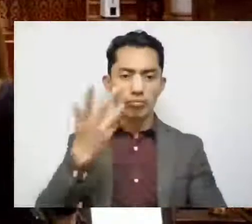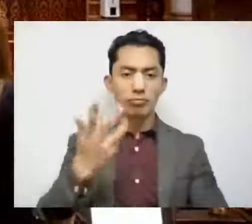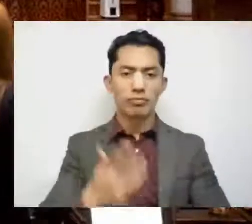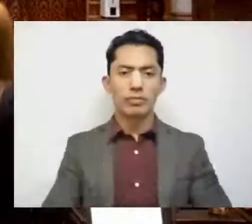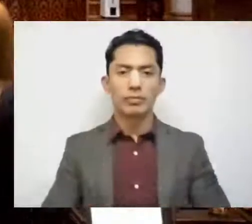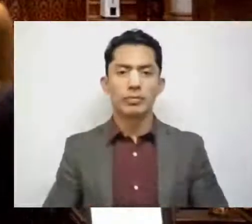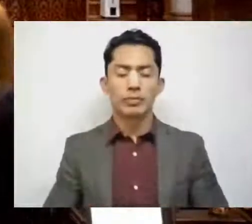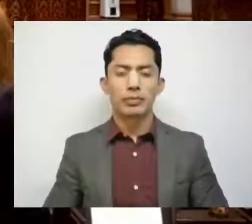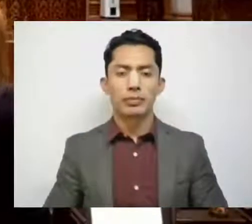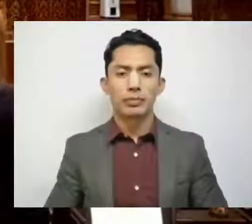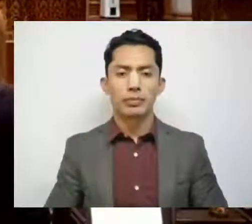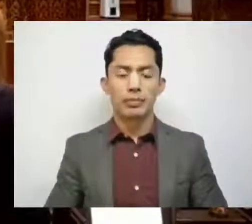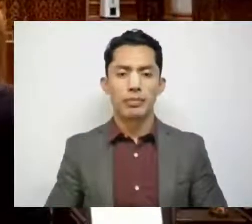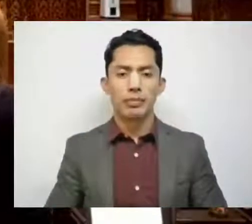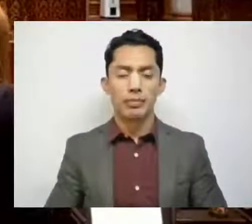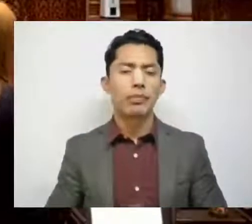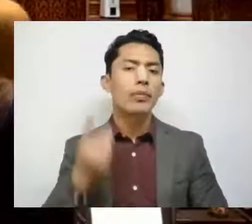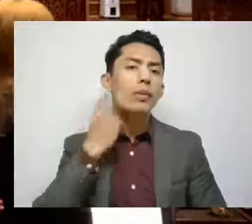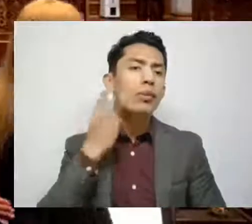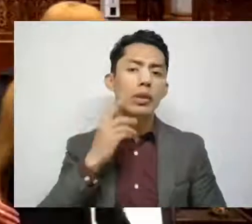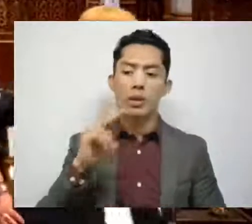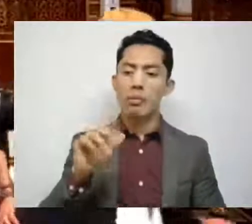Sí, diputada Paula.